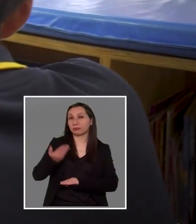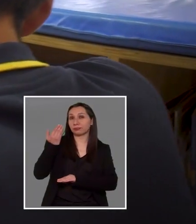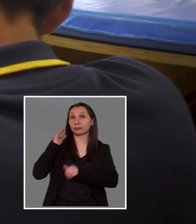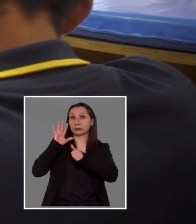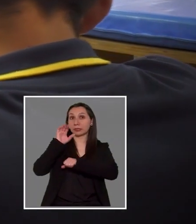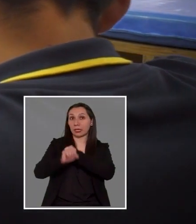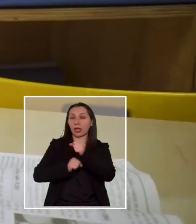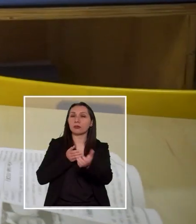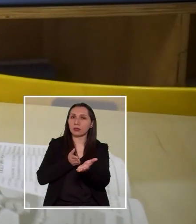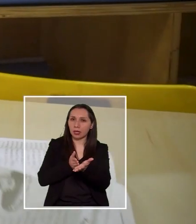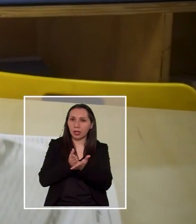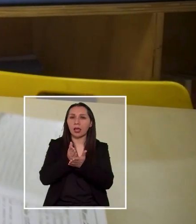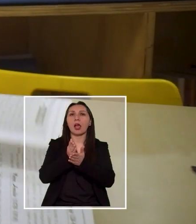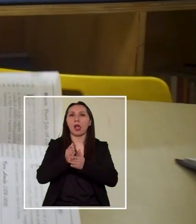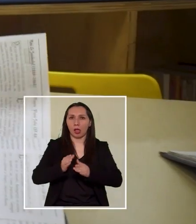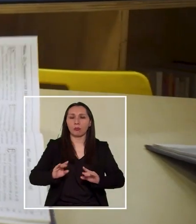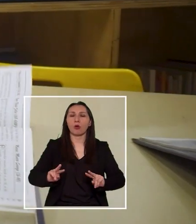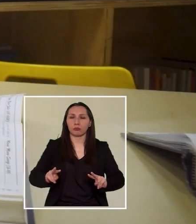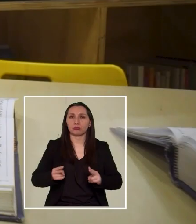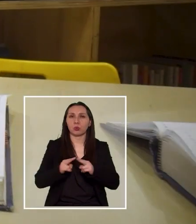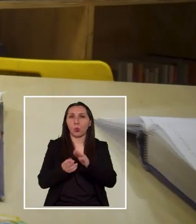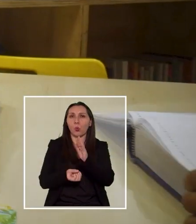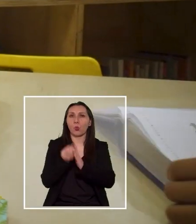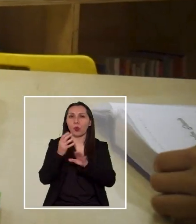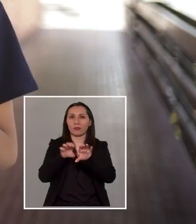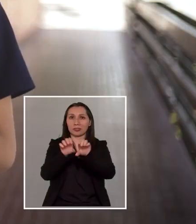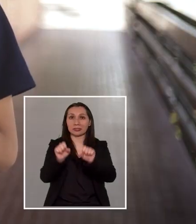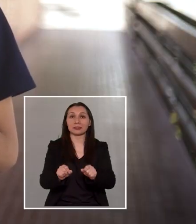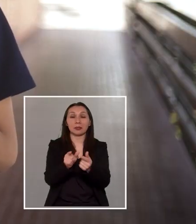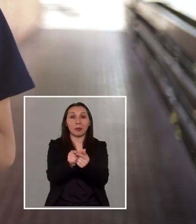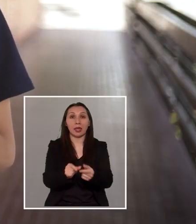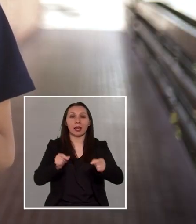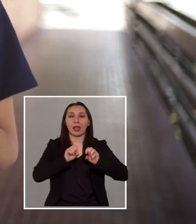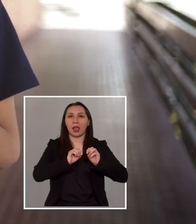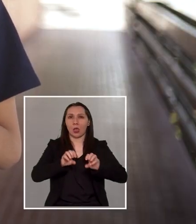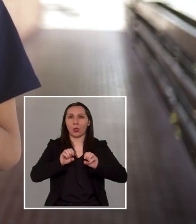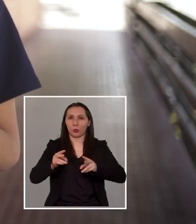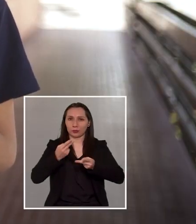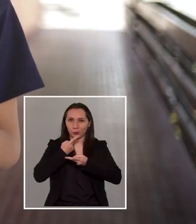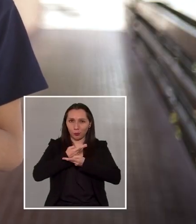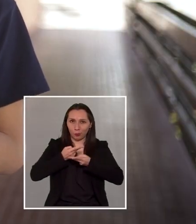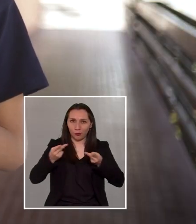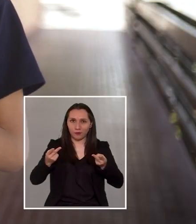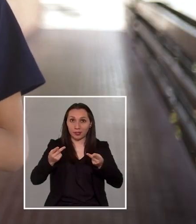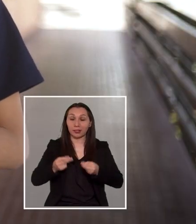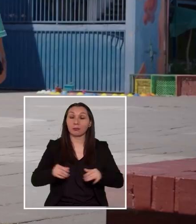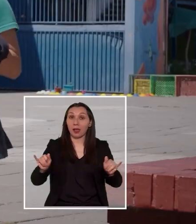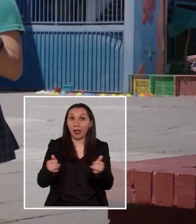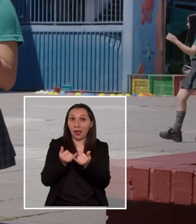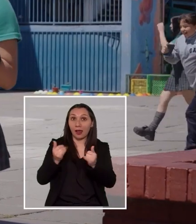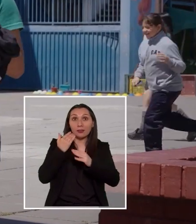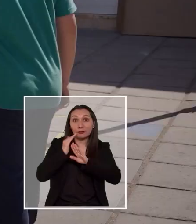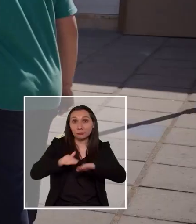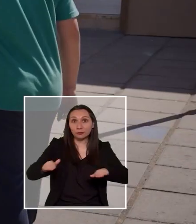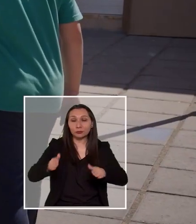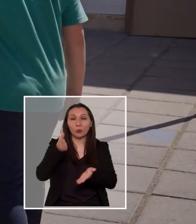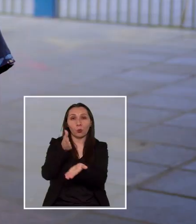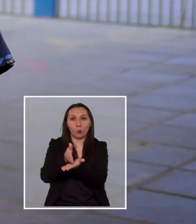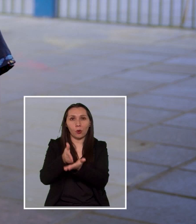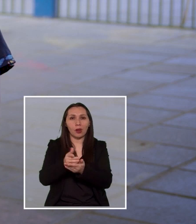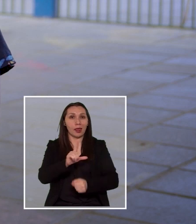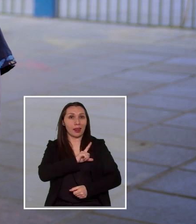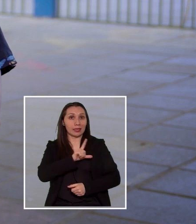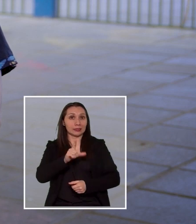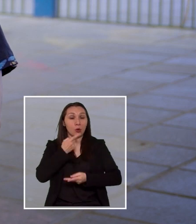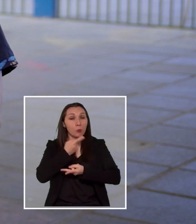Hace seis años comenzamos a construir un nuevo sistema nacional de educación pública. Los jardines infantiles,